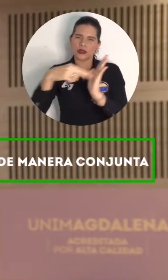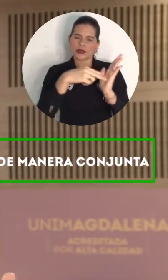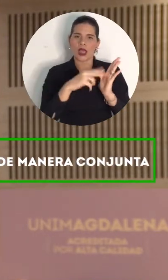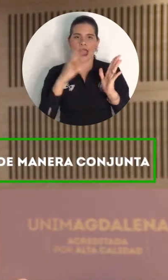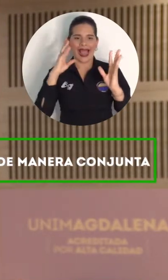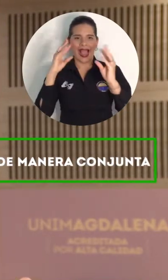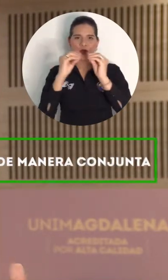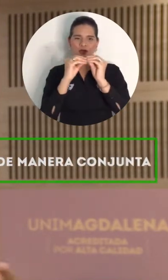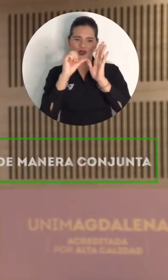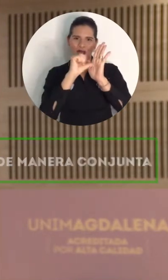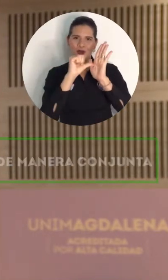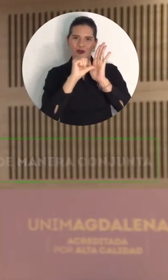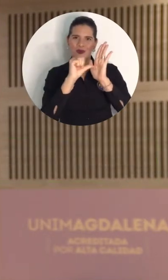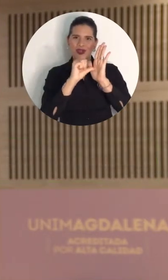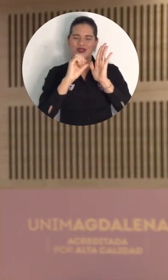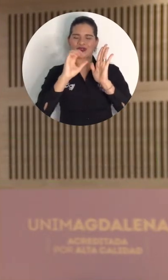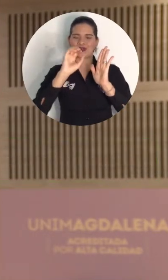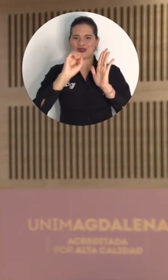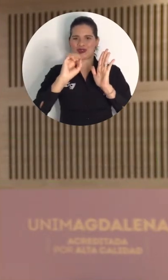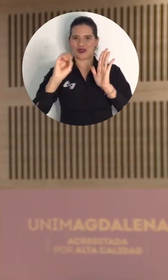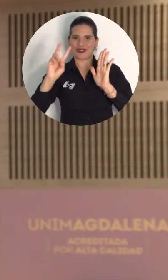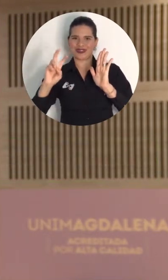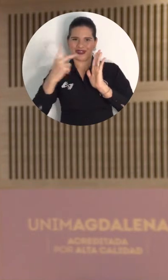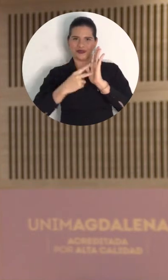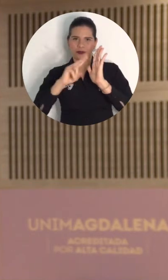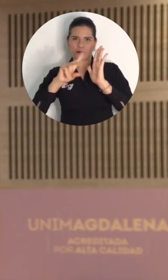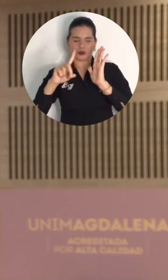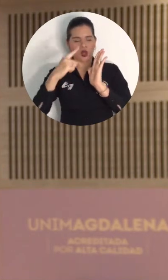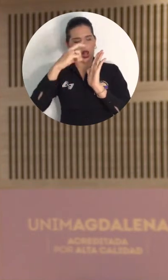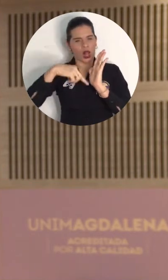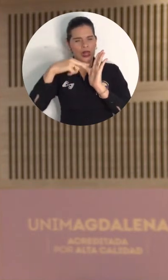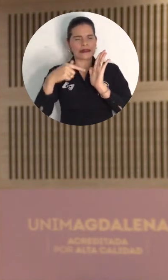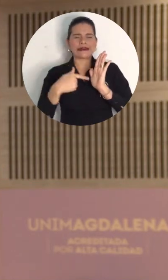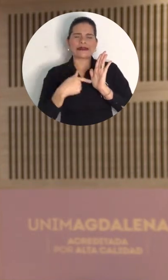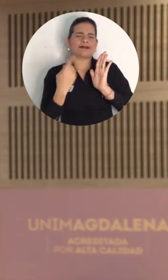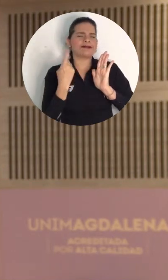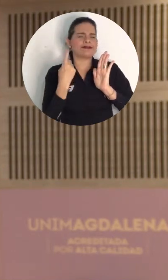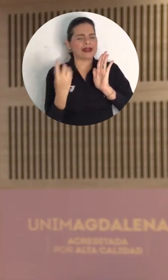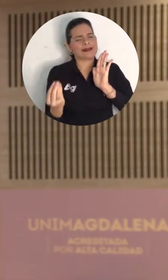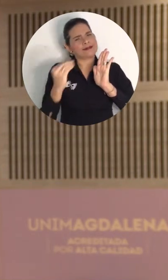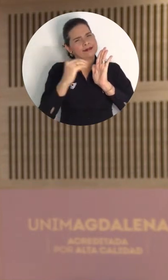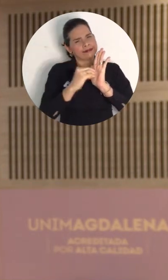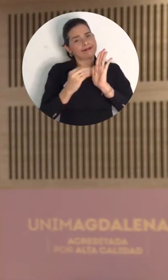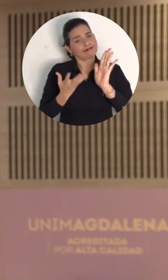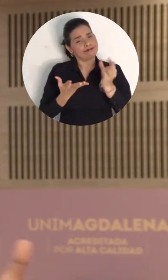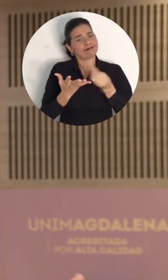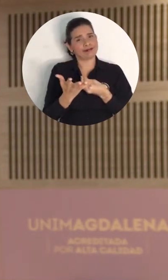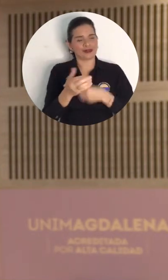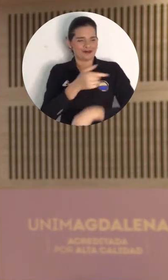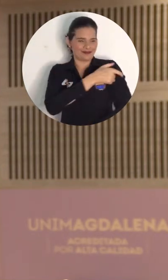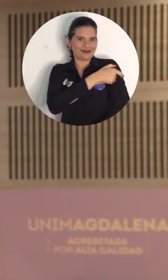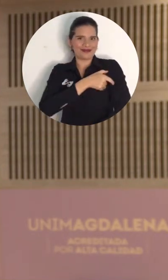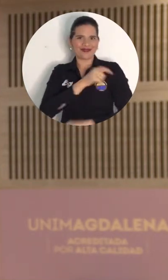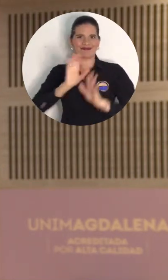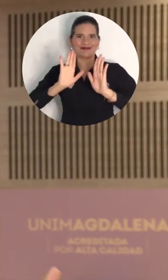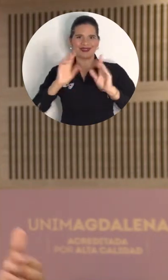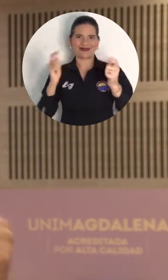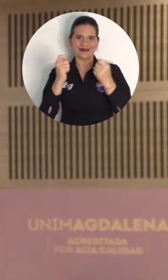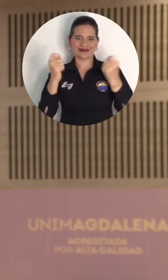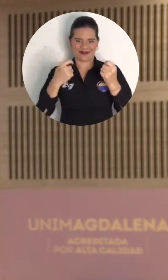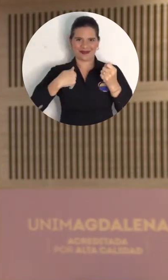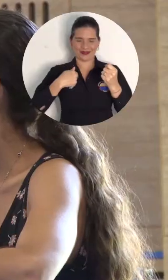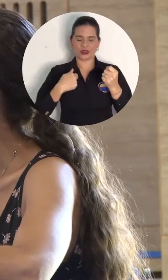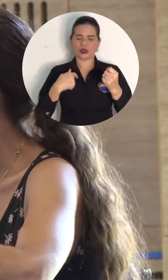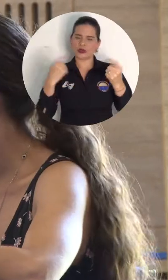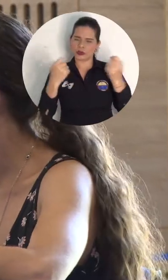académico número 7 para integrar en él, ser necesario, digamos, una serie de garantías que desde el Comité Promotor del Paro